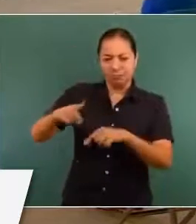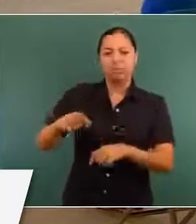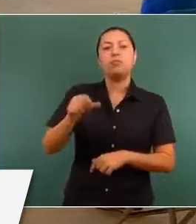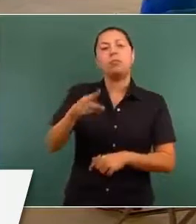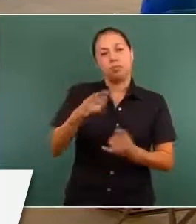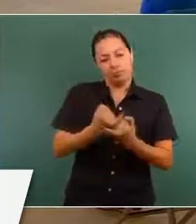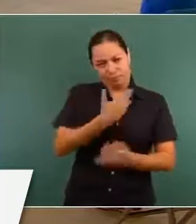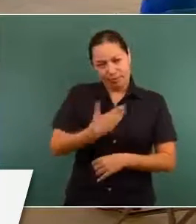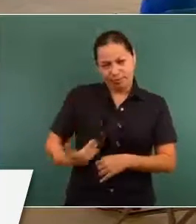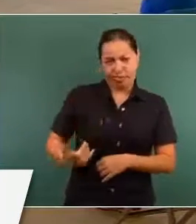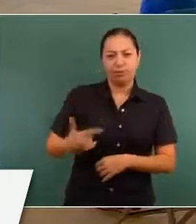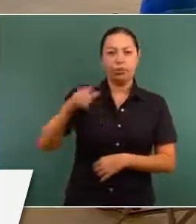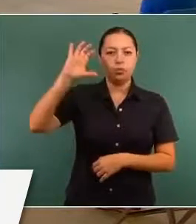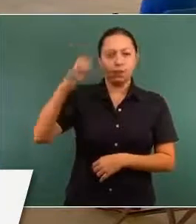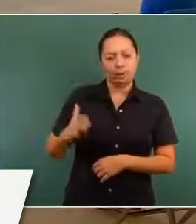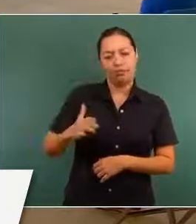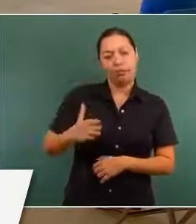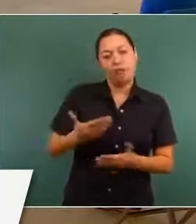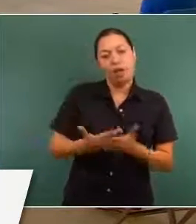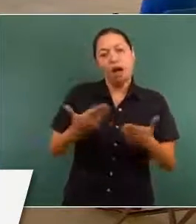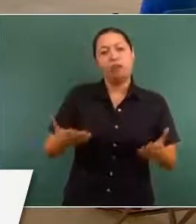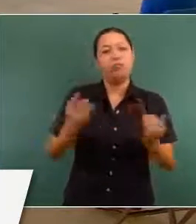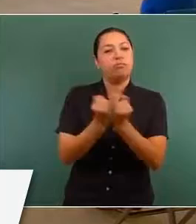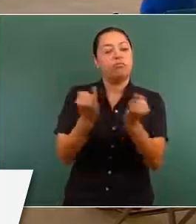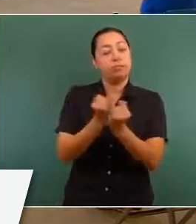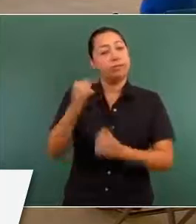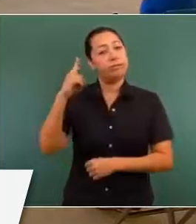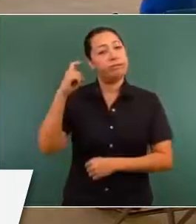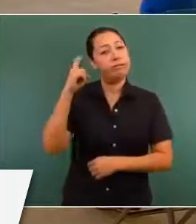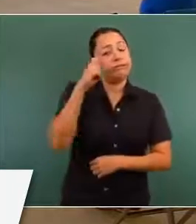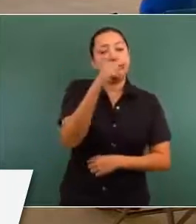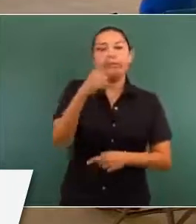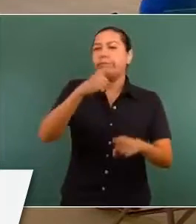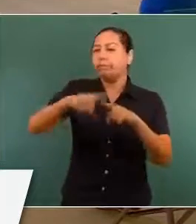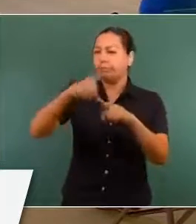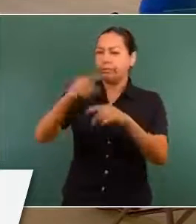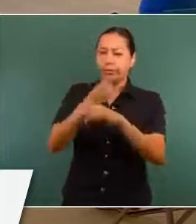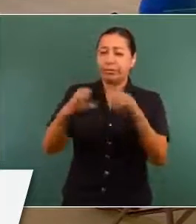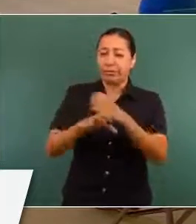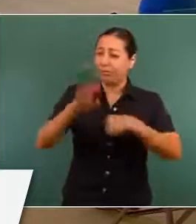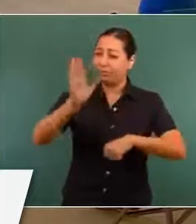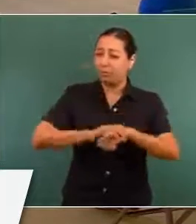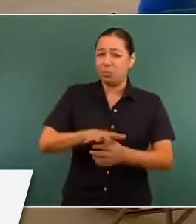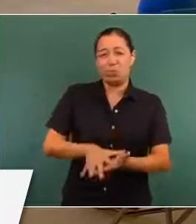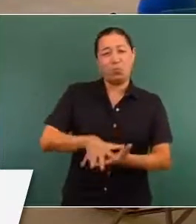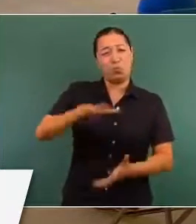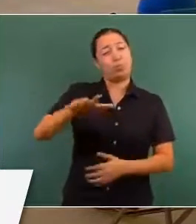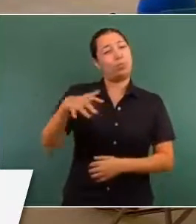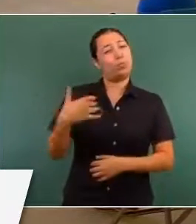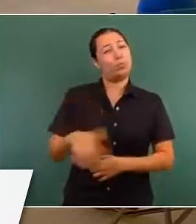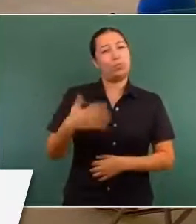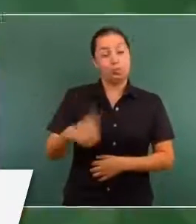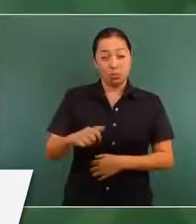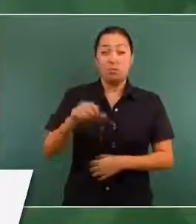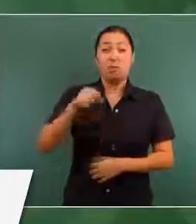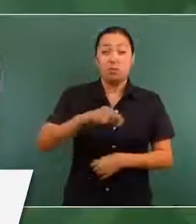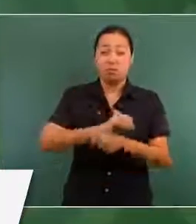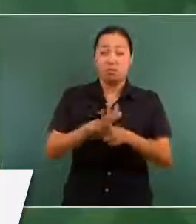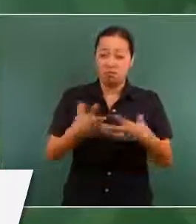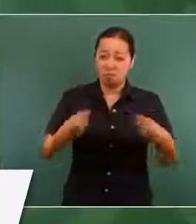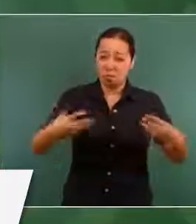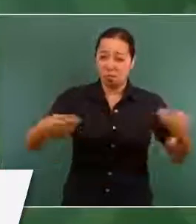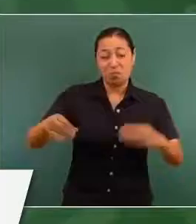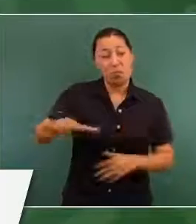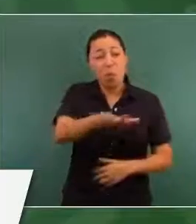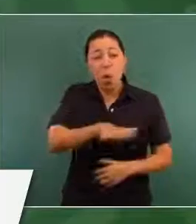Vivimos sin duda uno de los desafíos más grandes de nuestra historia, una pandemia que ha puesto a prueba al mundo, que ha